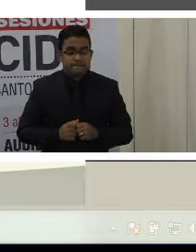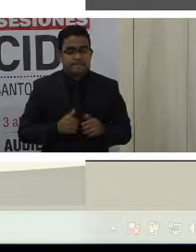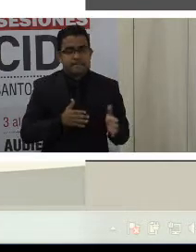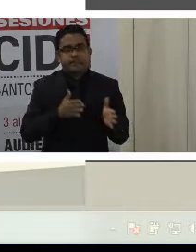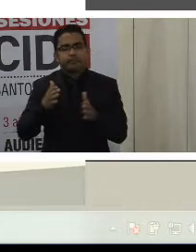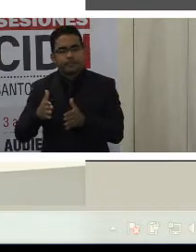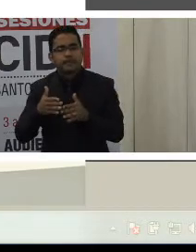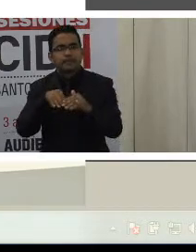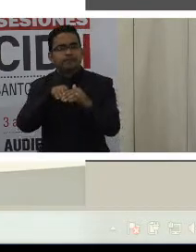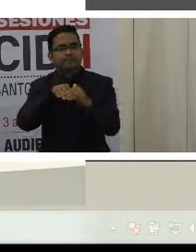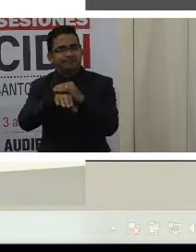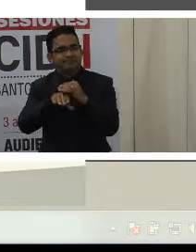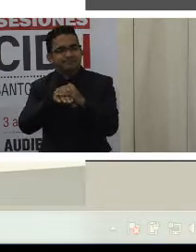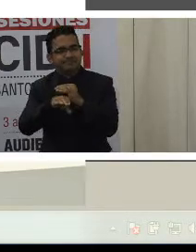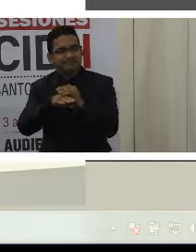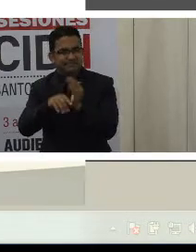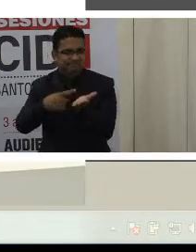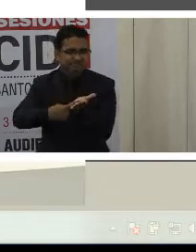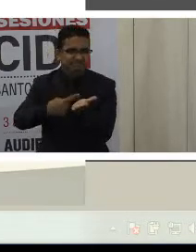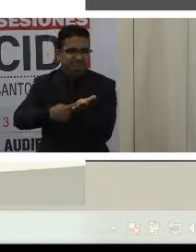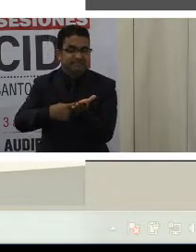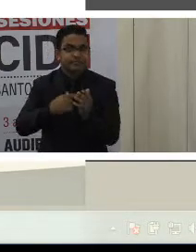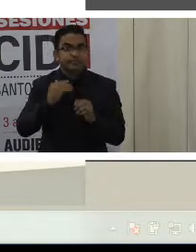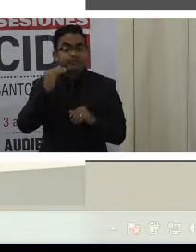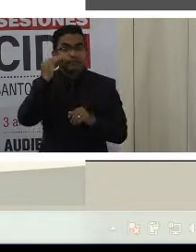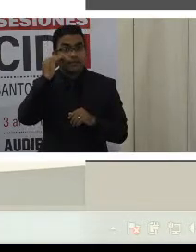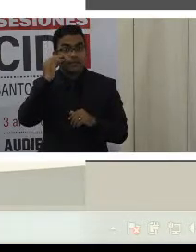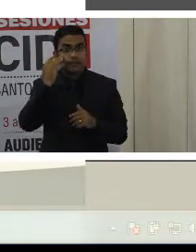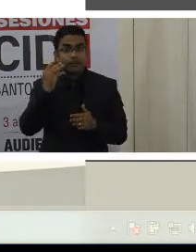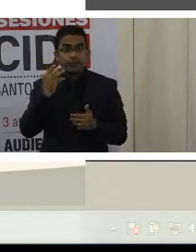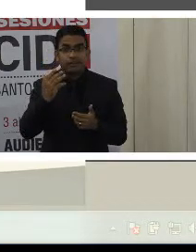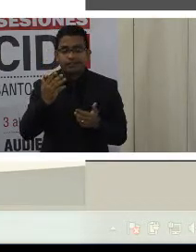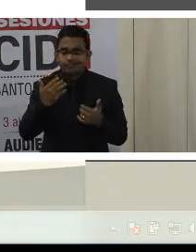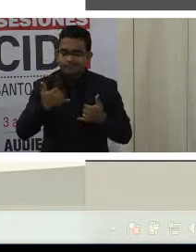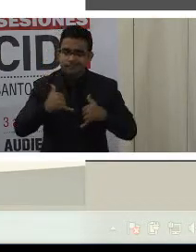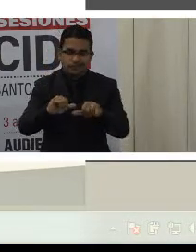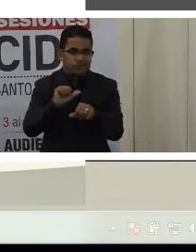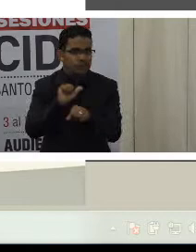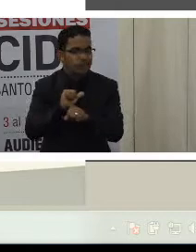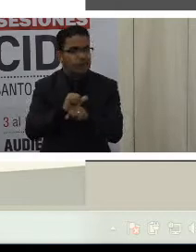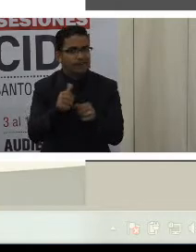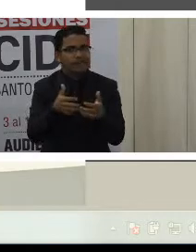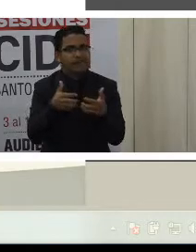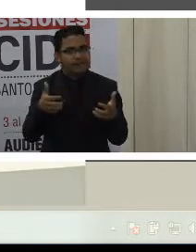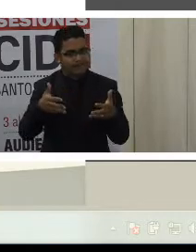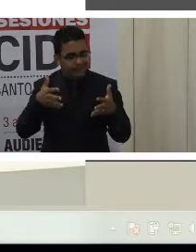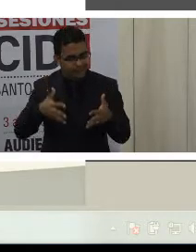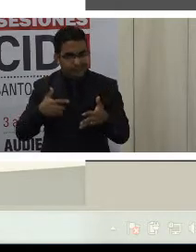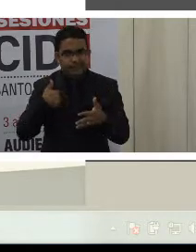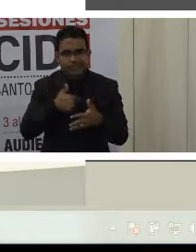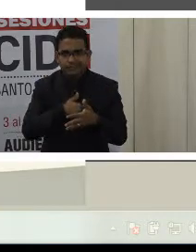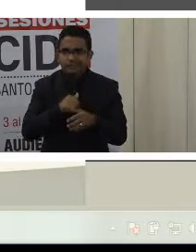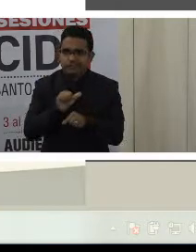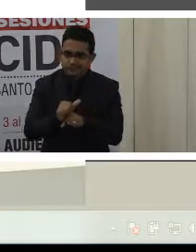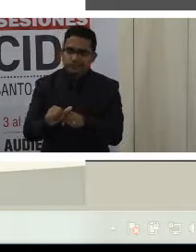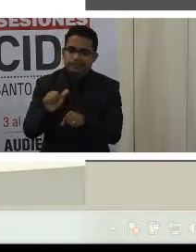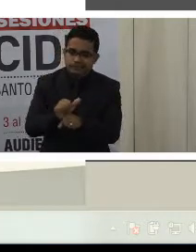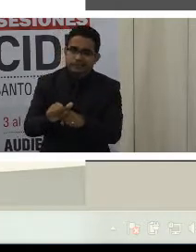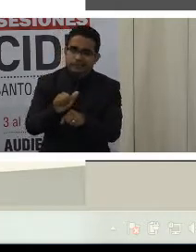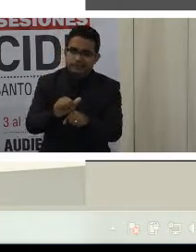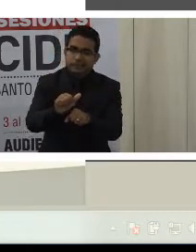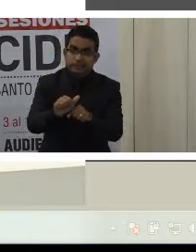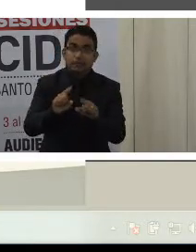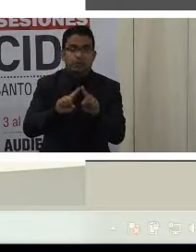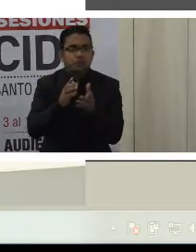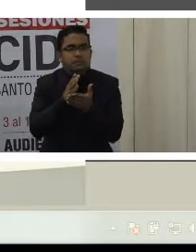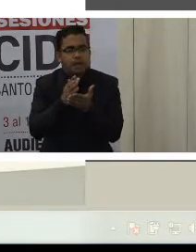que se han venido tomando, aunque reconocemos que todavía falta mucho por hacer en esta materia. Algunas